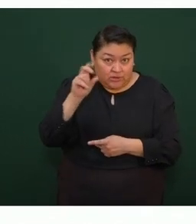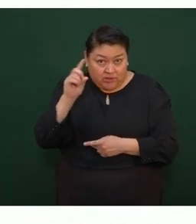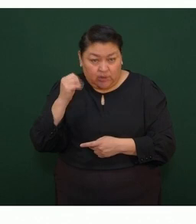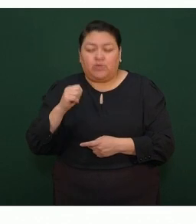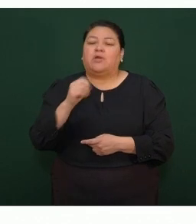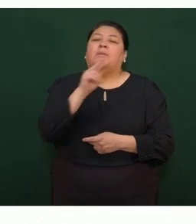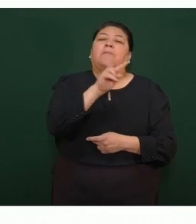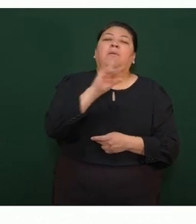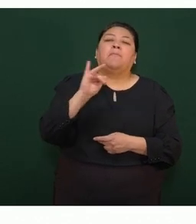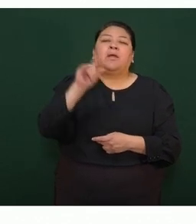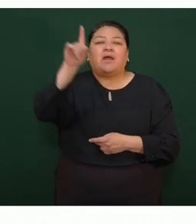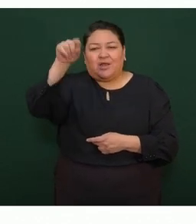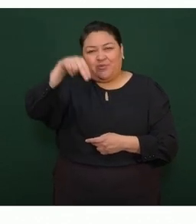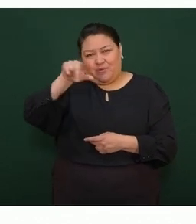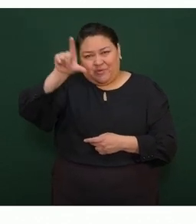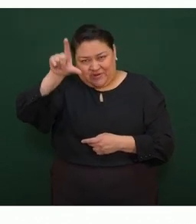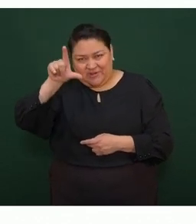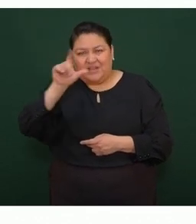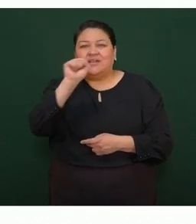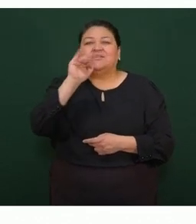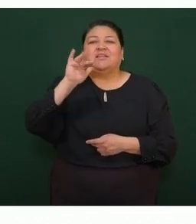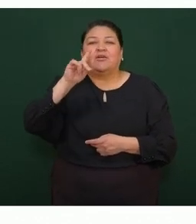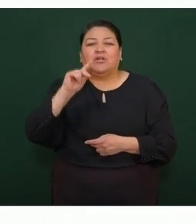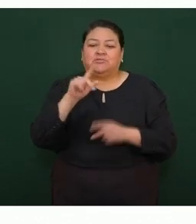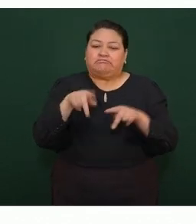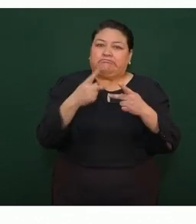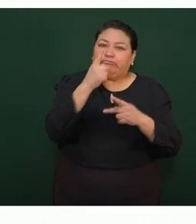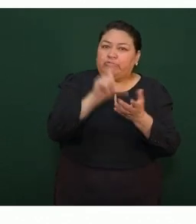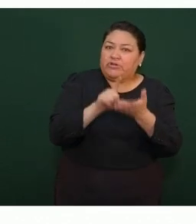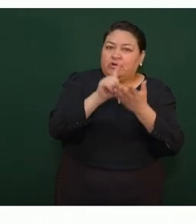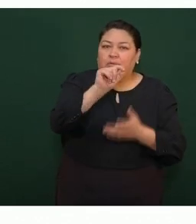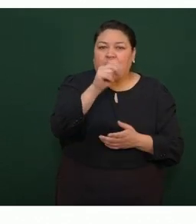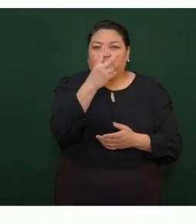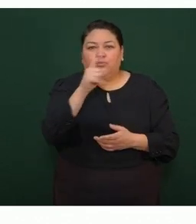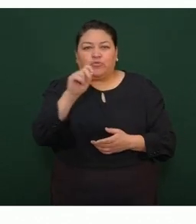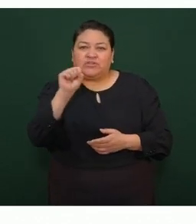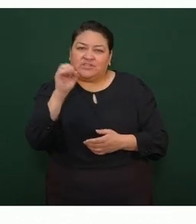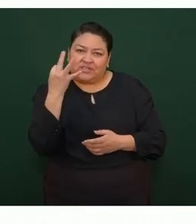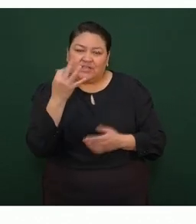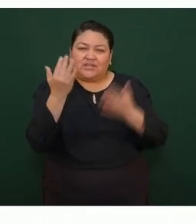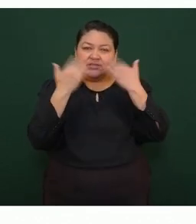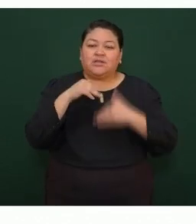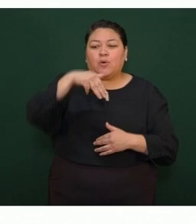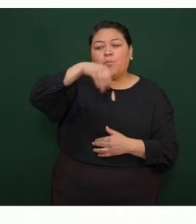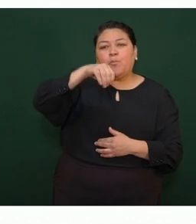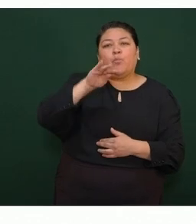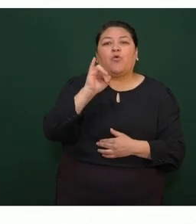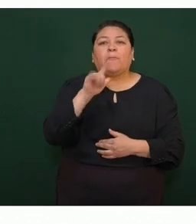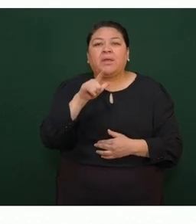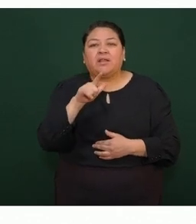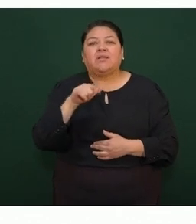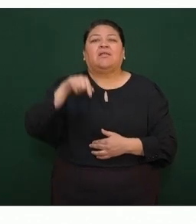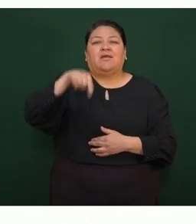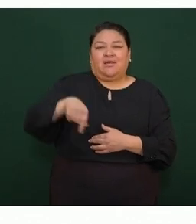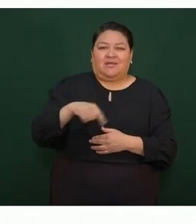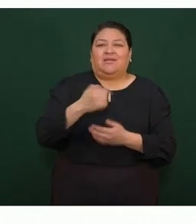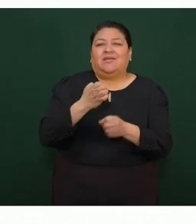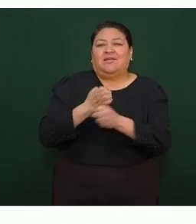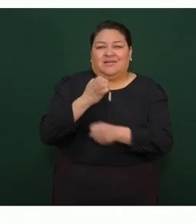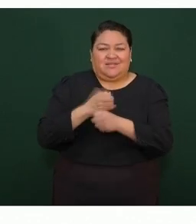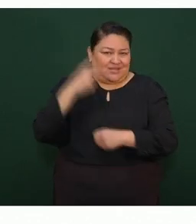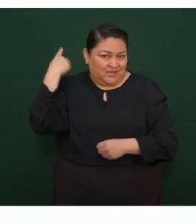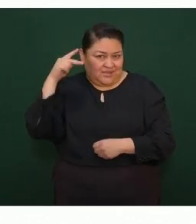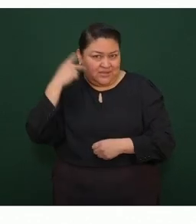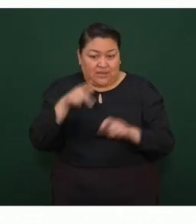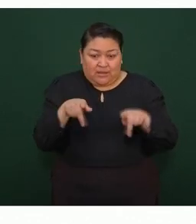BP en San Nicolás de los Garza, allá en Nuevo León, nuevamente a 22 pesos con 63 centavos, en la capital de este bonito estado de